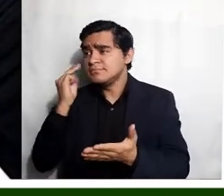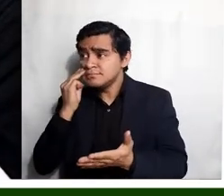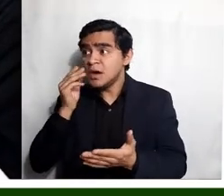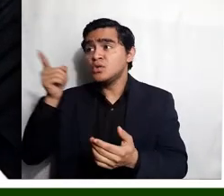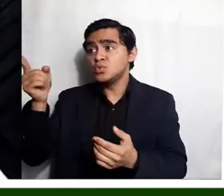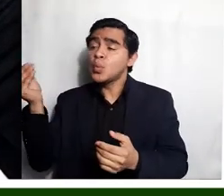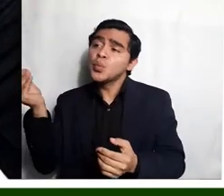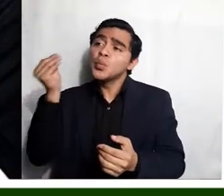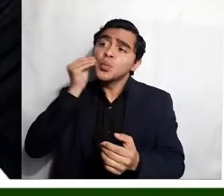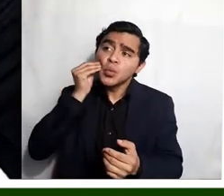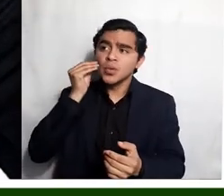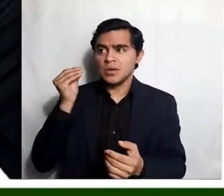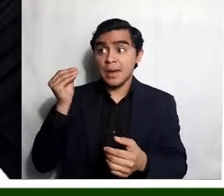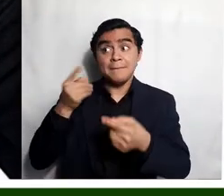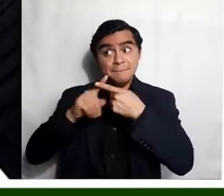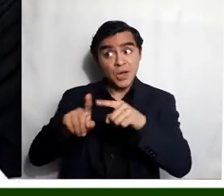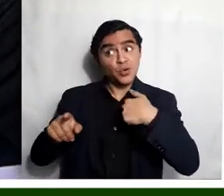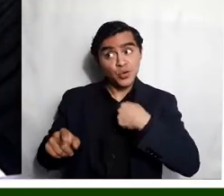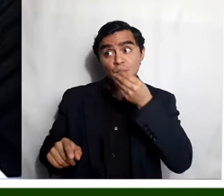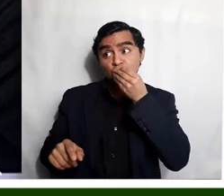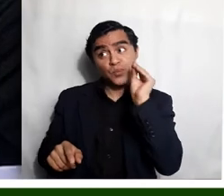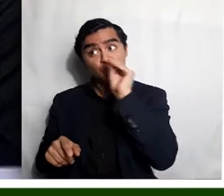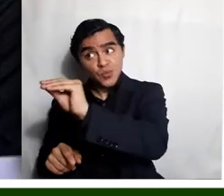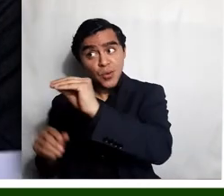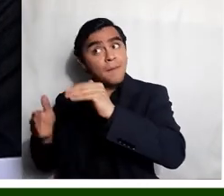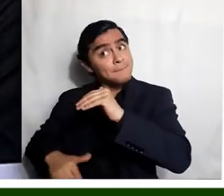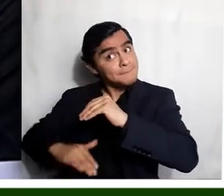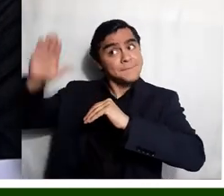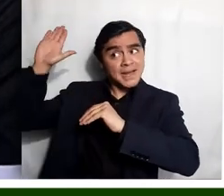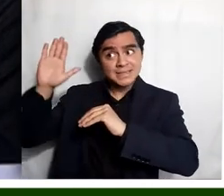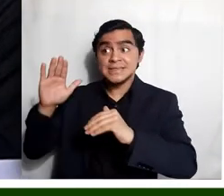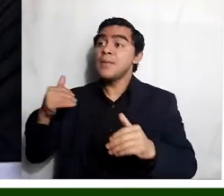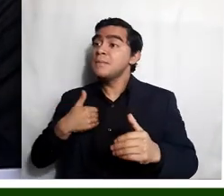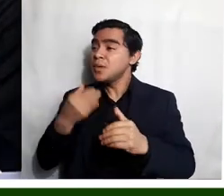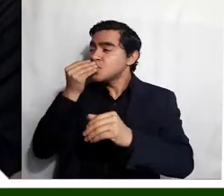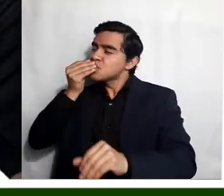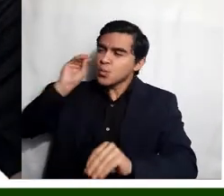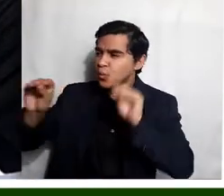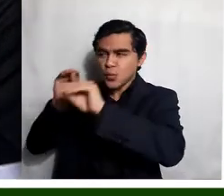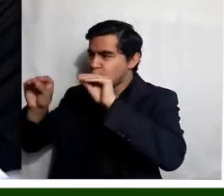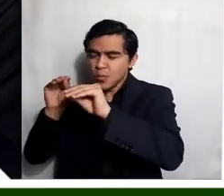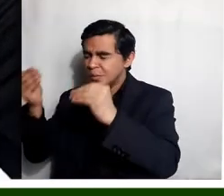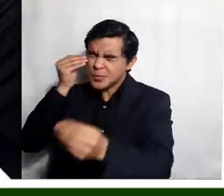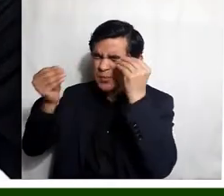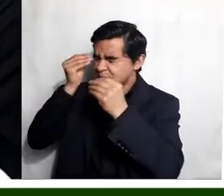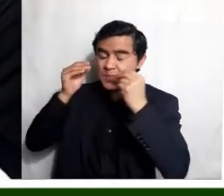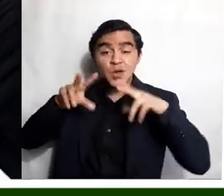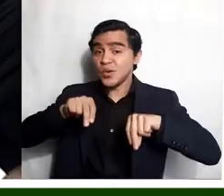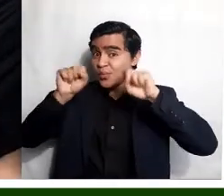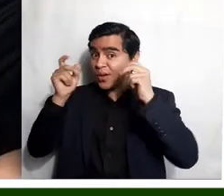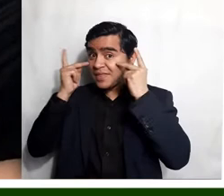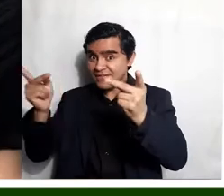madre, tú te besas, pero yo te beso más y el enjambre de mis besos no te deja